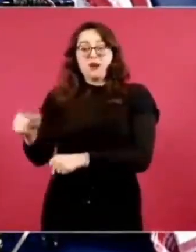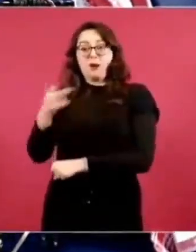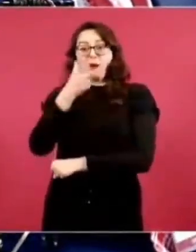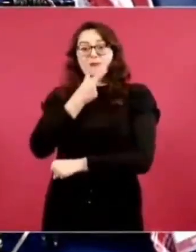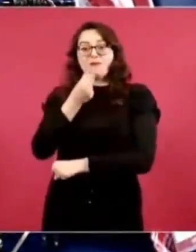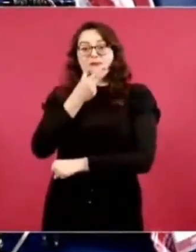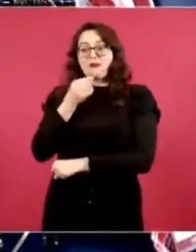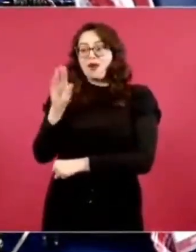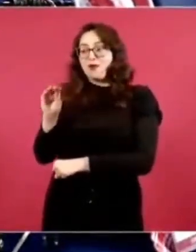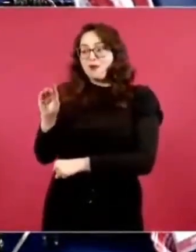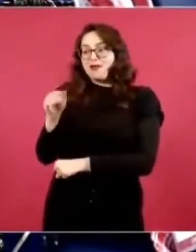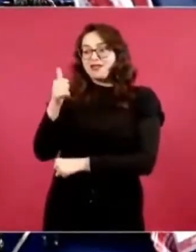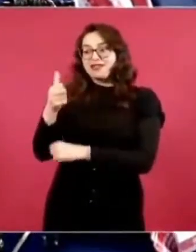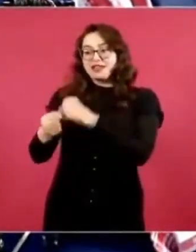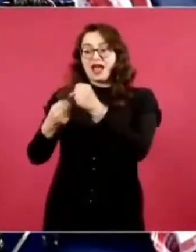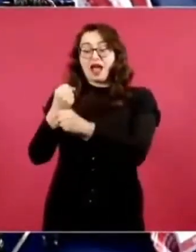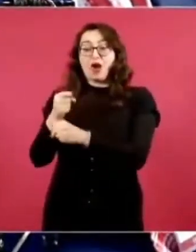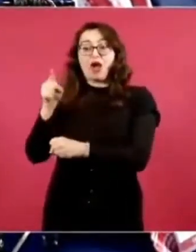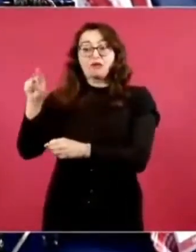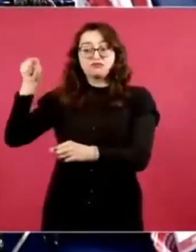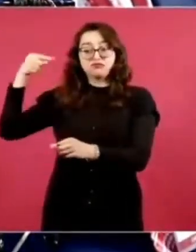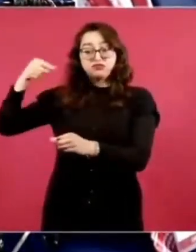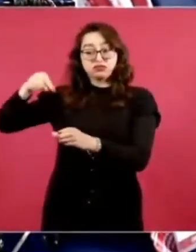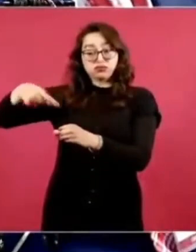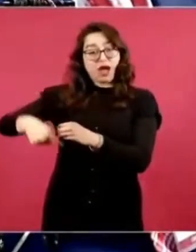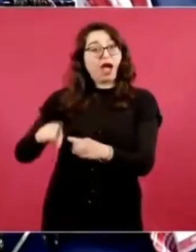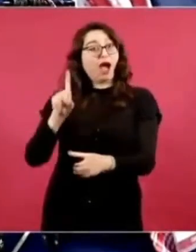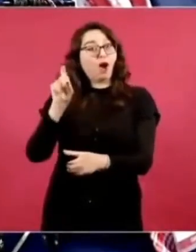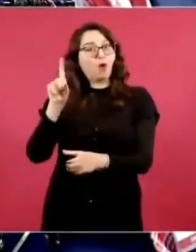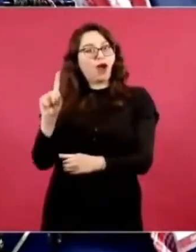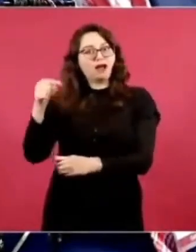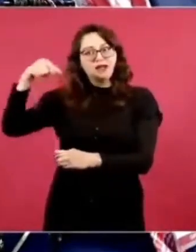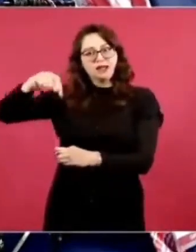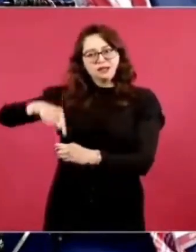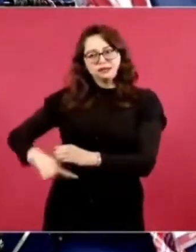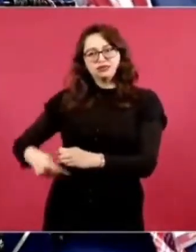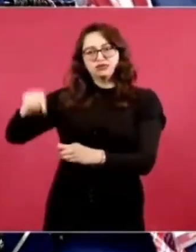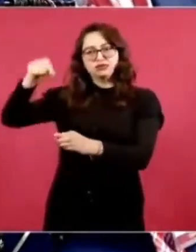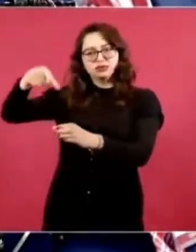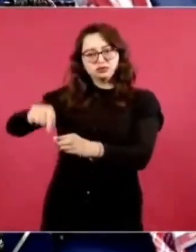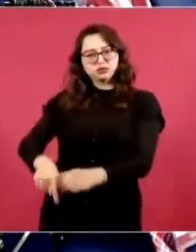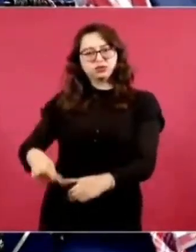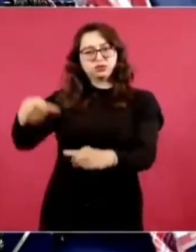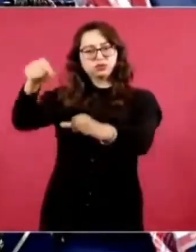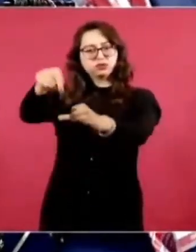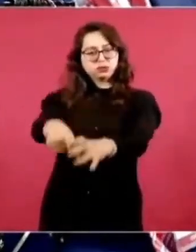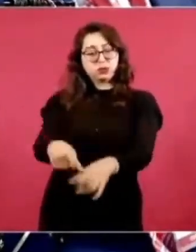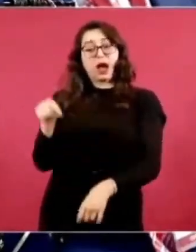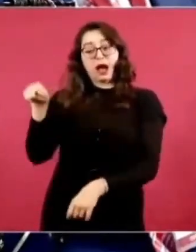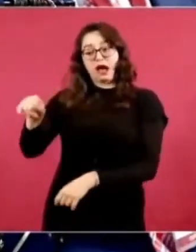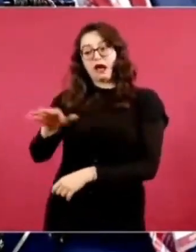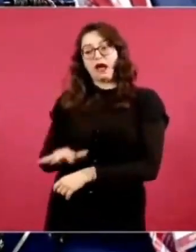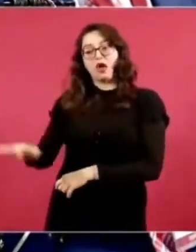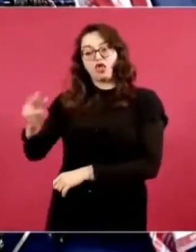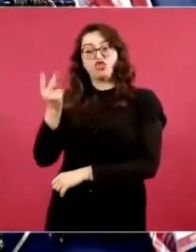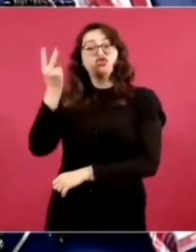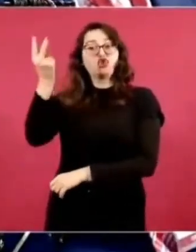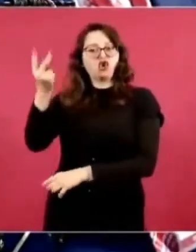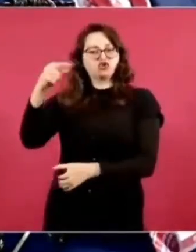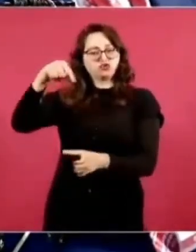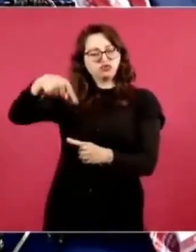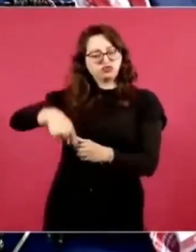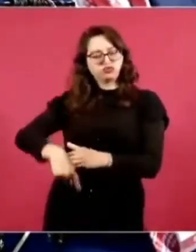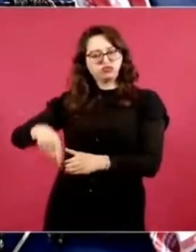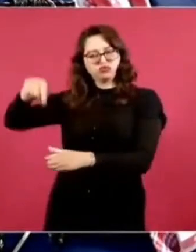y generó pozos por todo el país. Esta localidad cuenta actualmente solamente con dos pozos, es una comunidad de